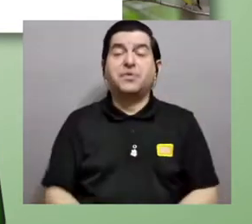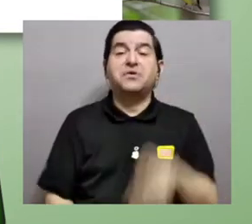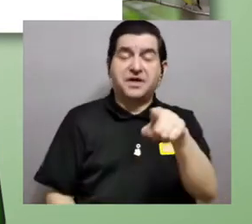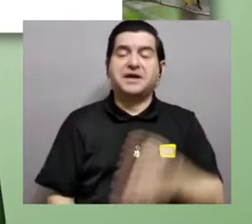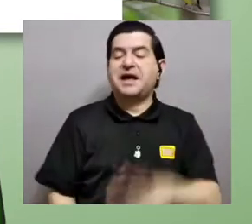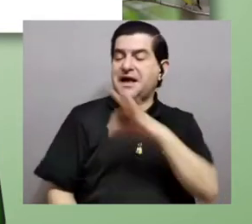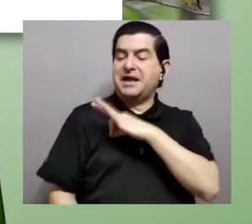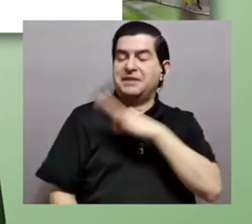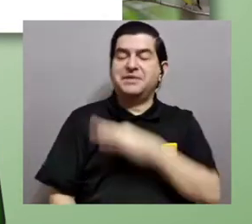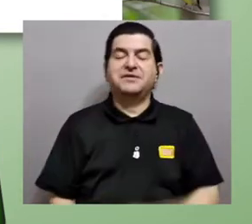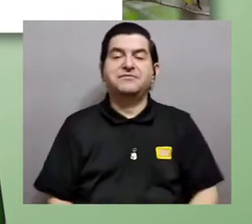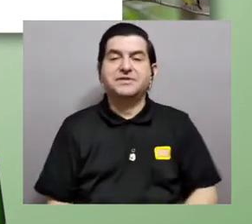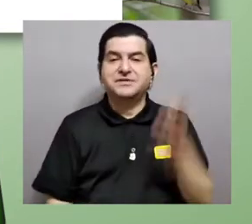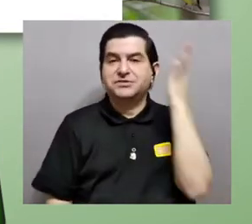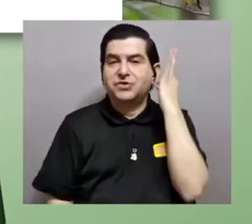hembras.